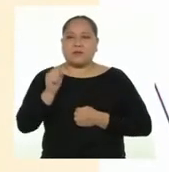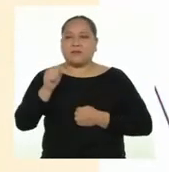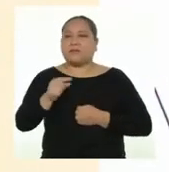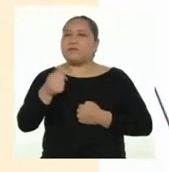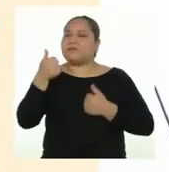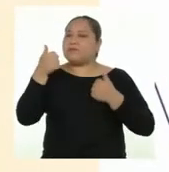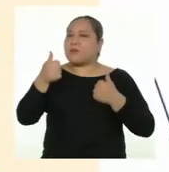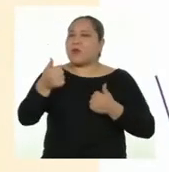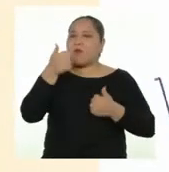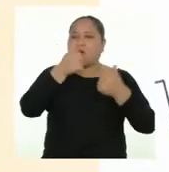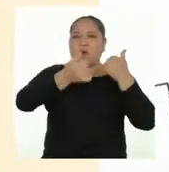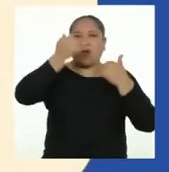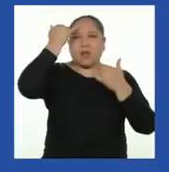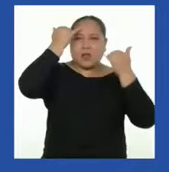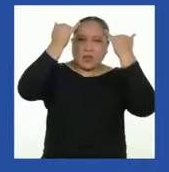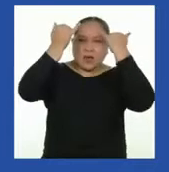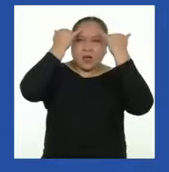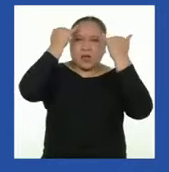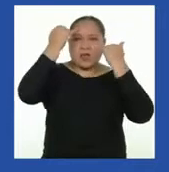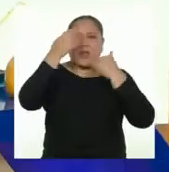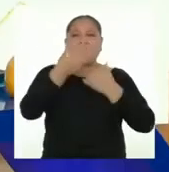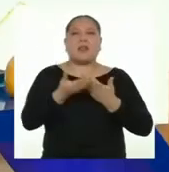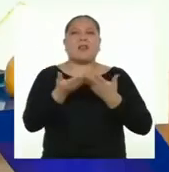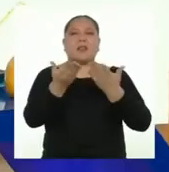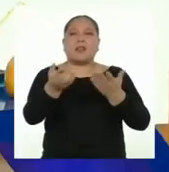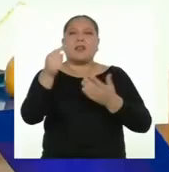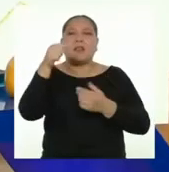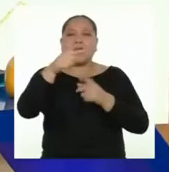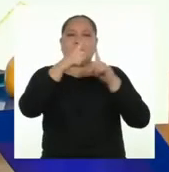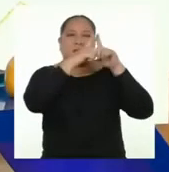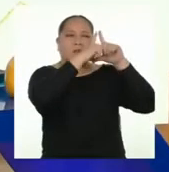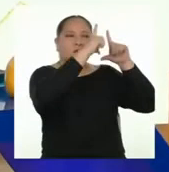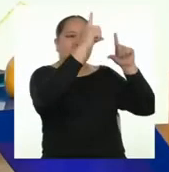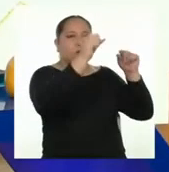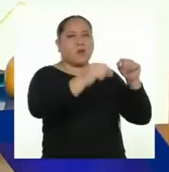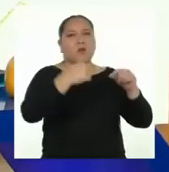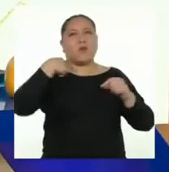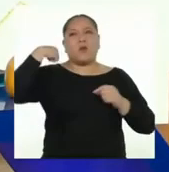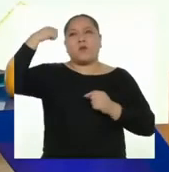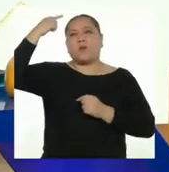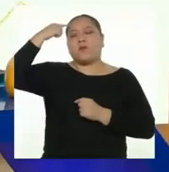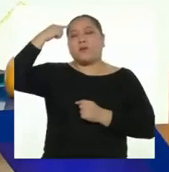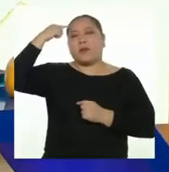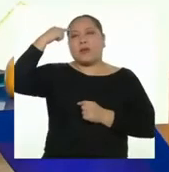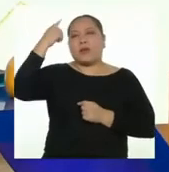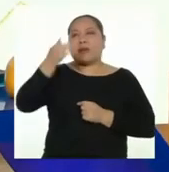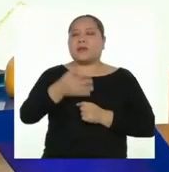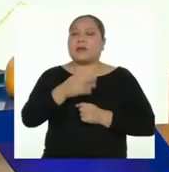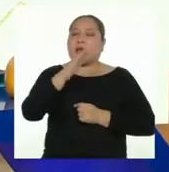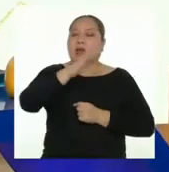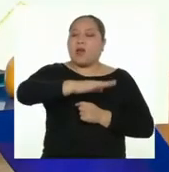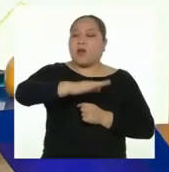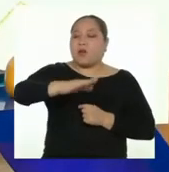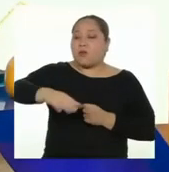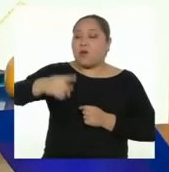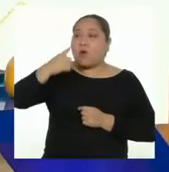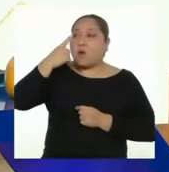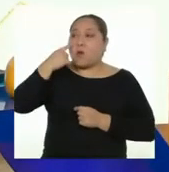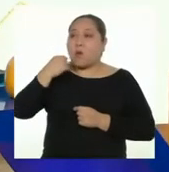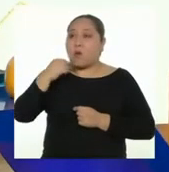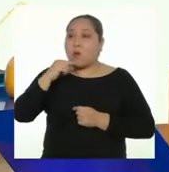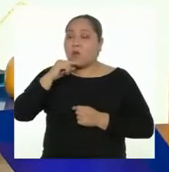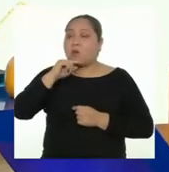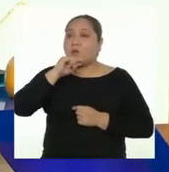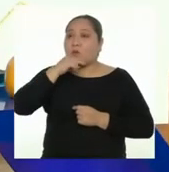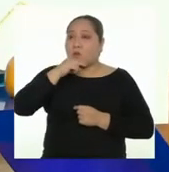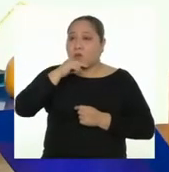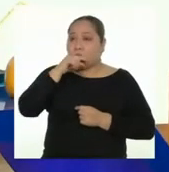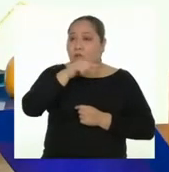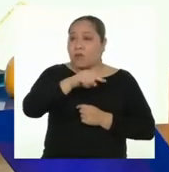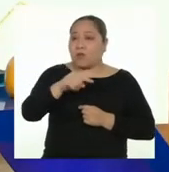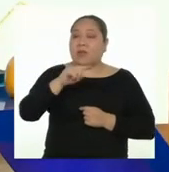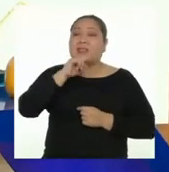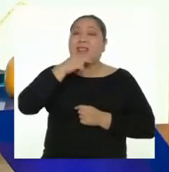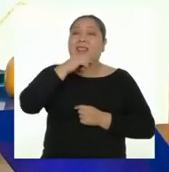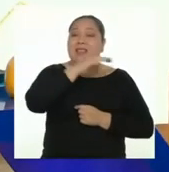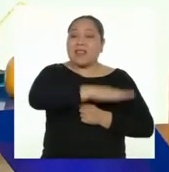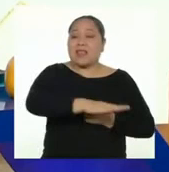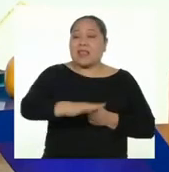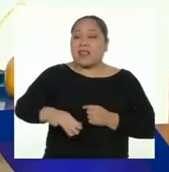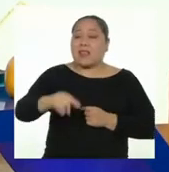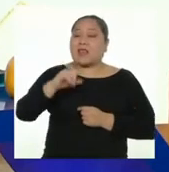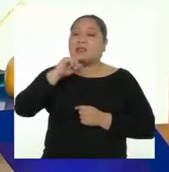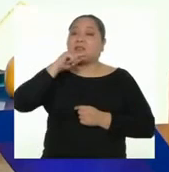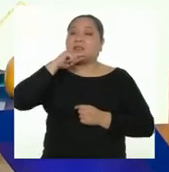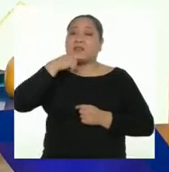Entonces, ¿qué idea te deja este párrafo? Creo que trata de decir que niñas, adolescentes y mujeres pasan por condiciones de